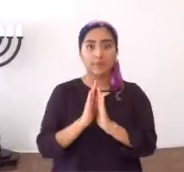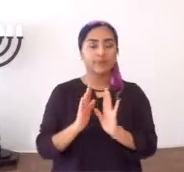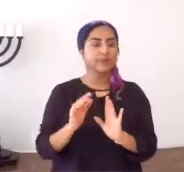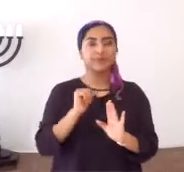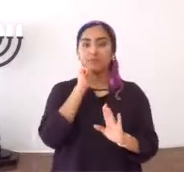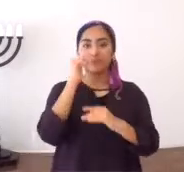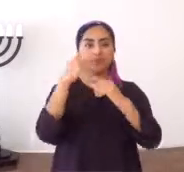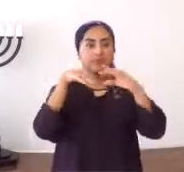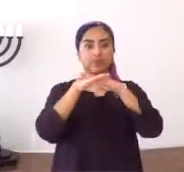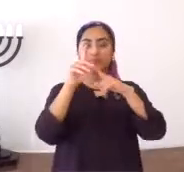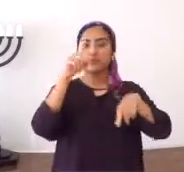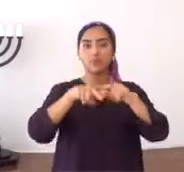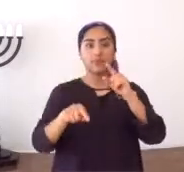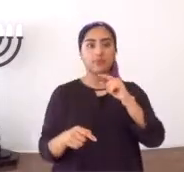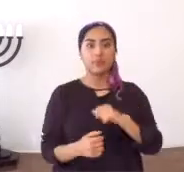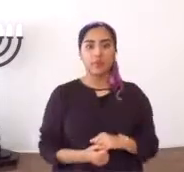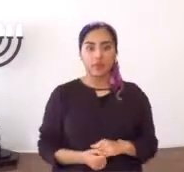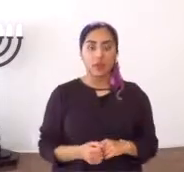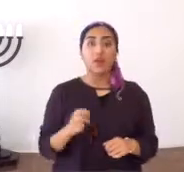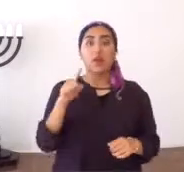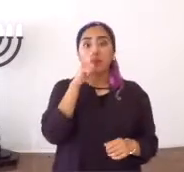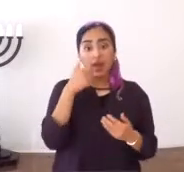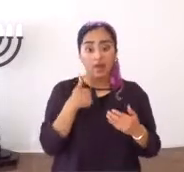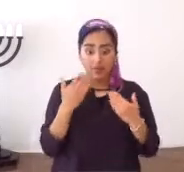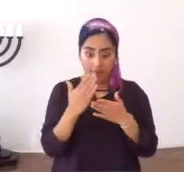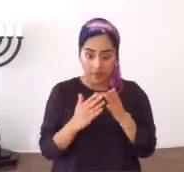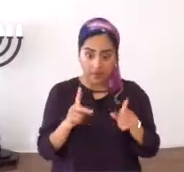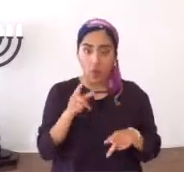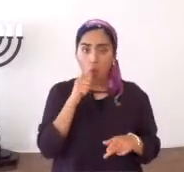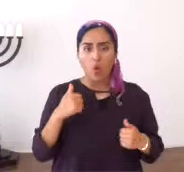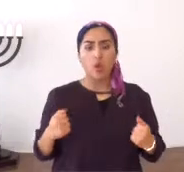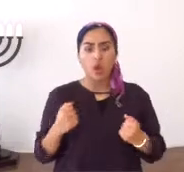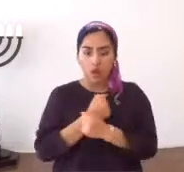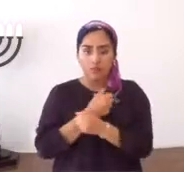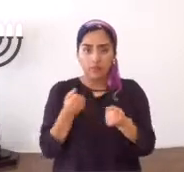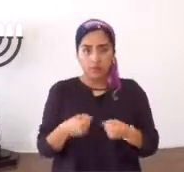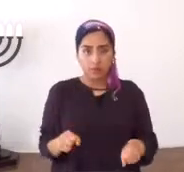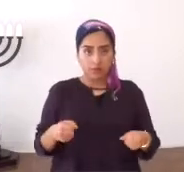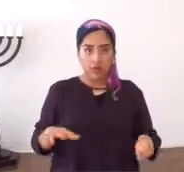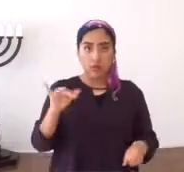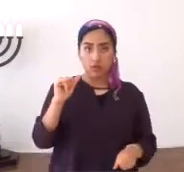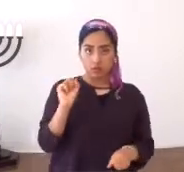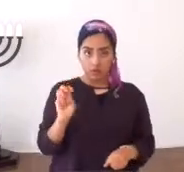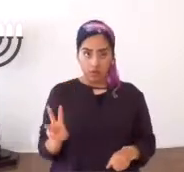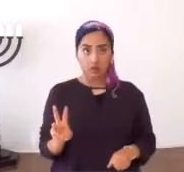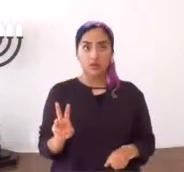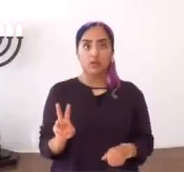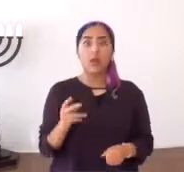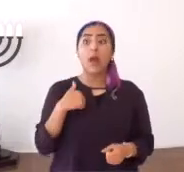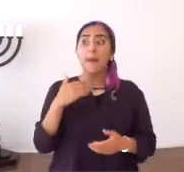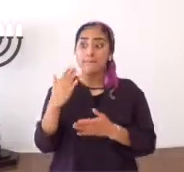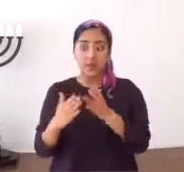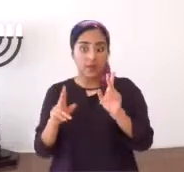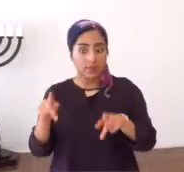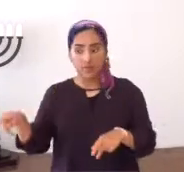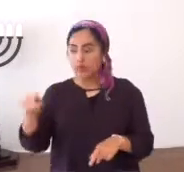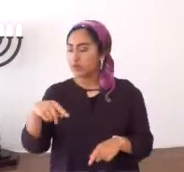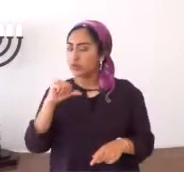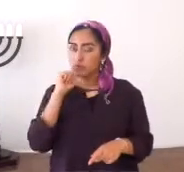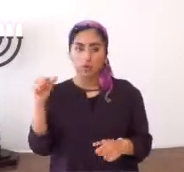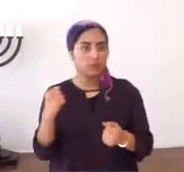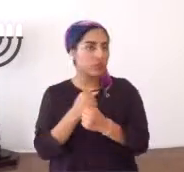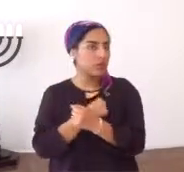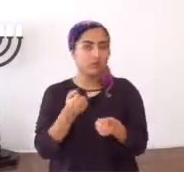su oración, también es abominable, y entonces, como hay personas, que amamos la Torah de Yahshua, de Yahweh,